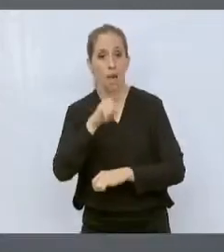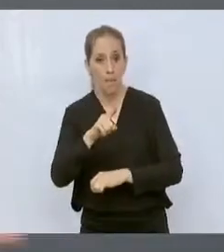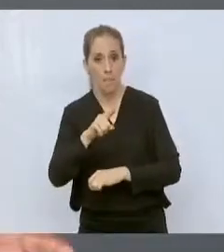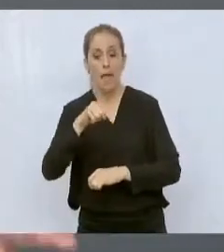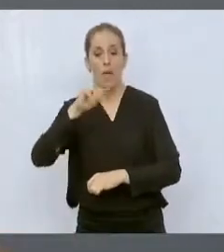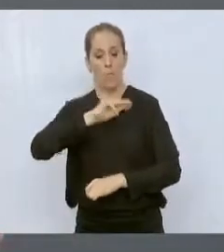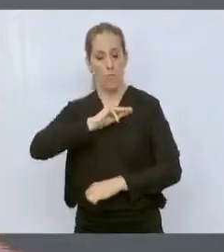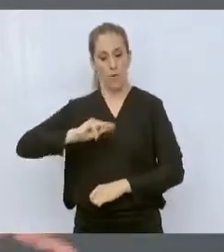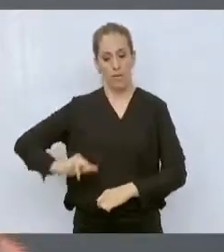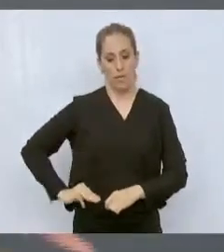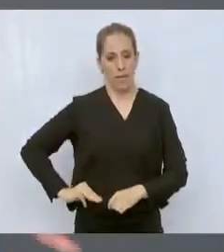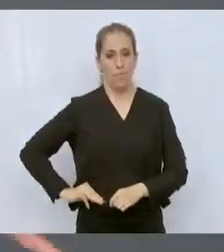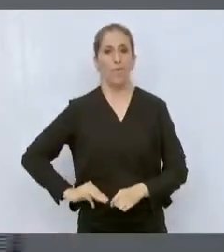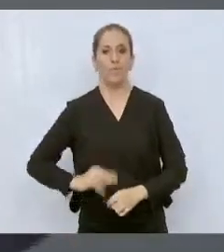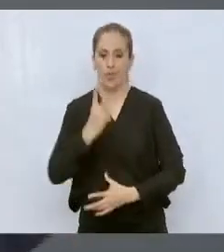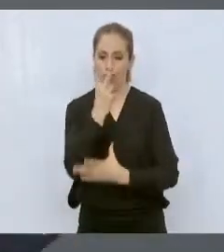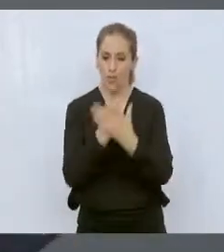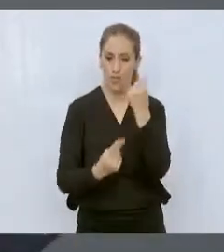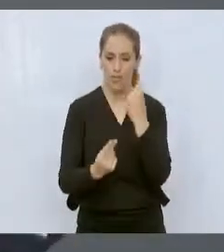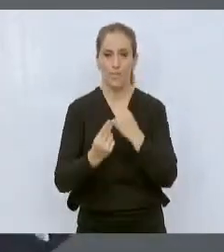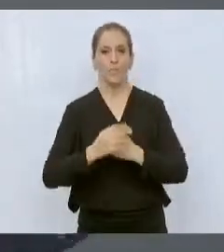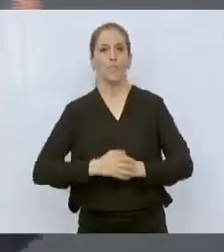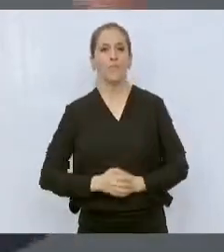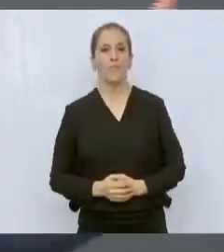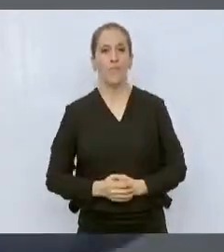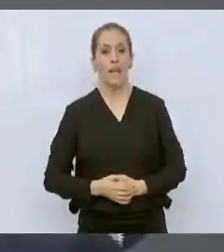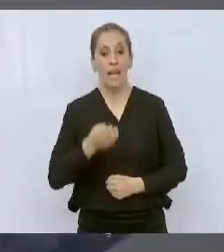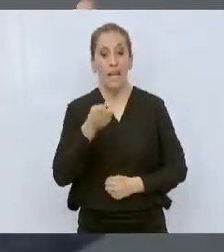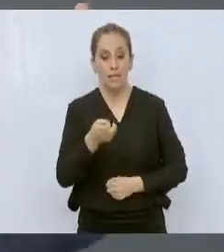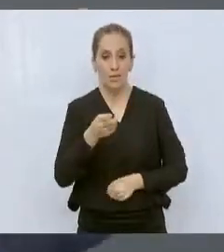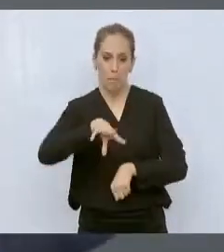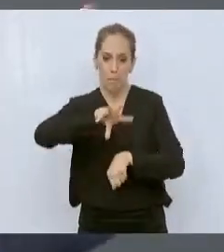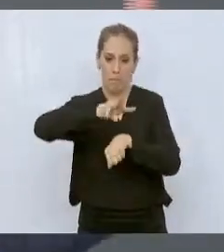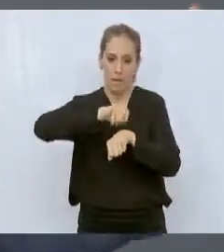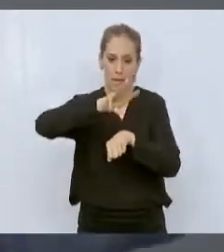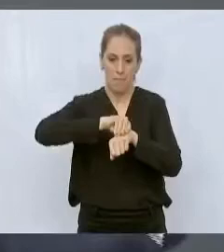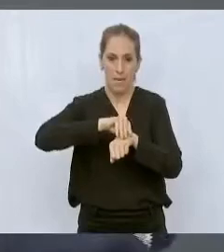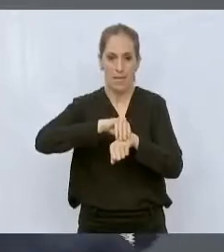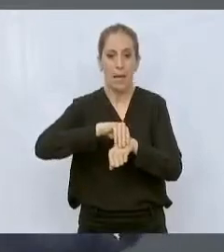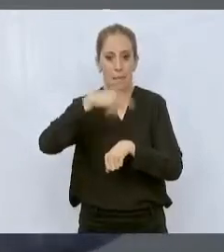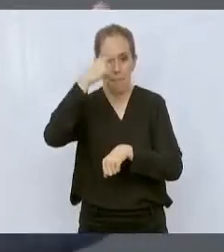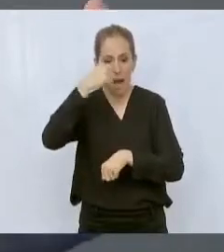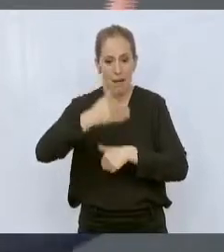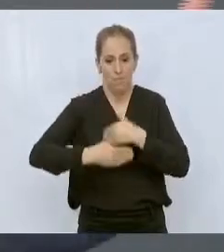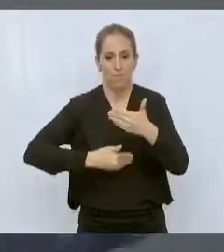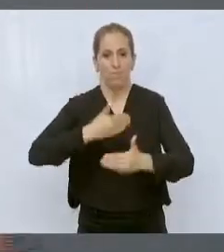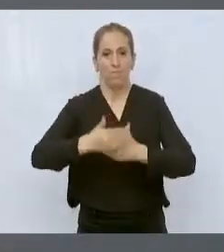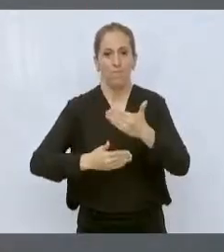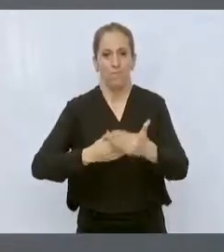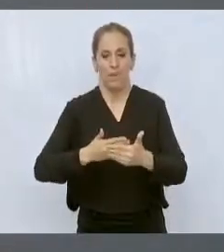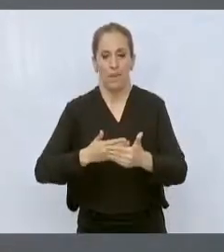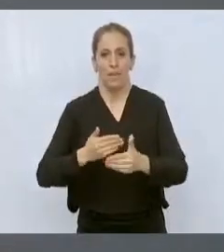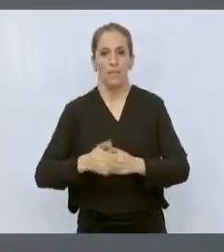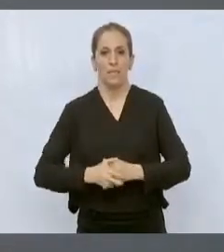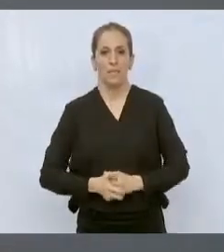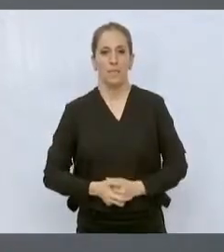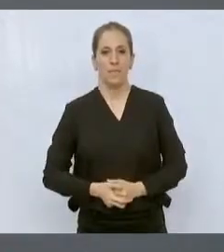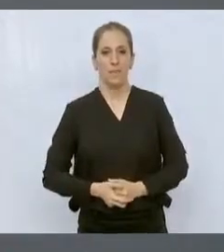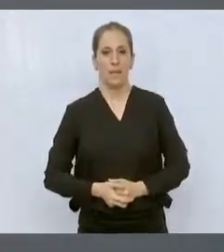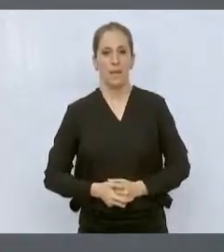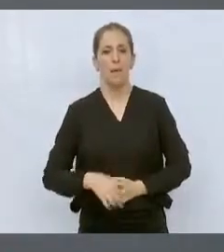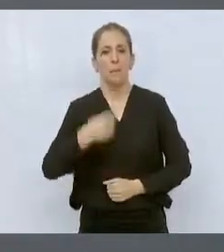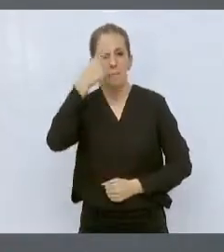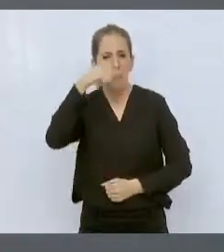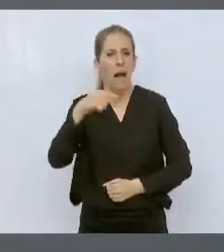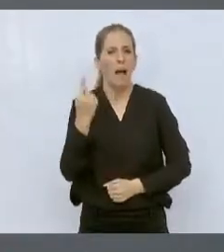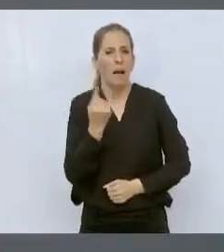cabo nos permiten tener esa posibilidad de no competirnos o no estar dándole a la gente lo